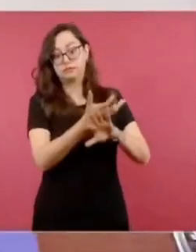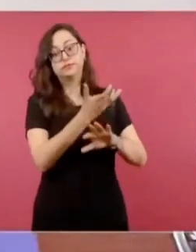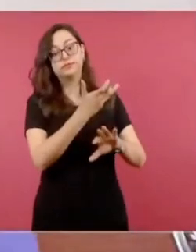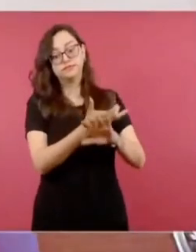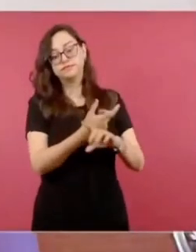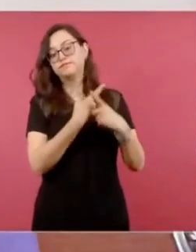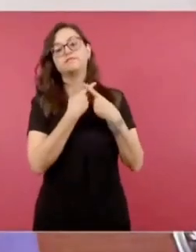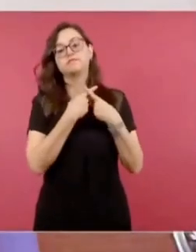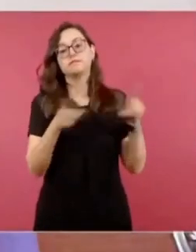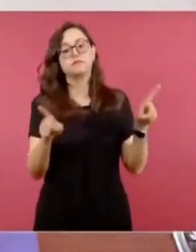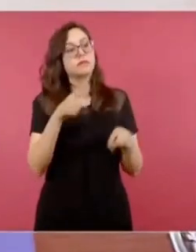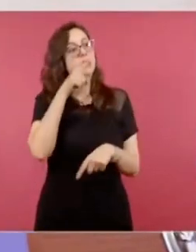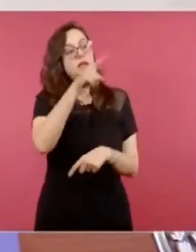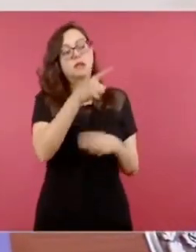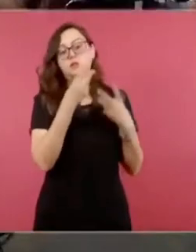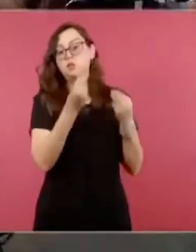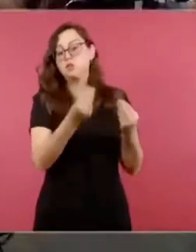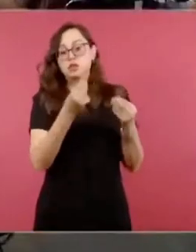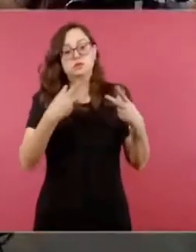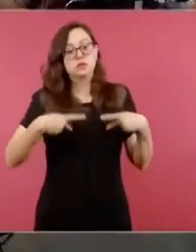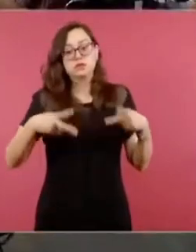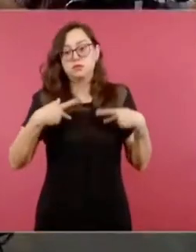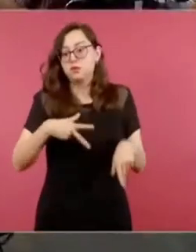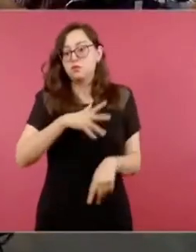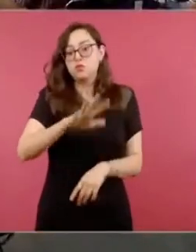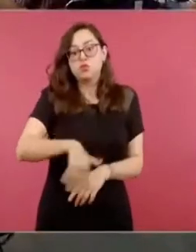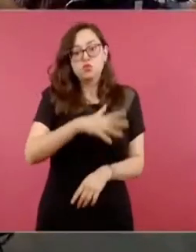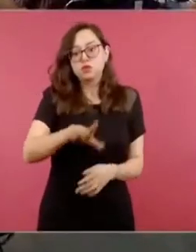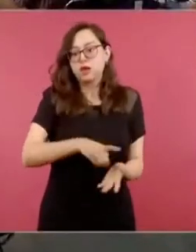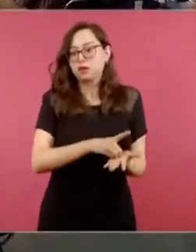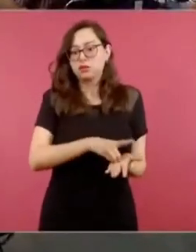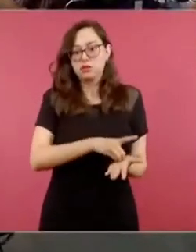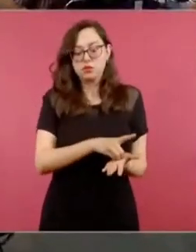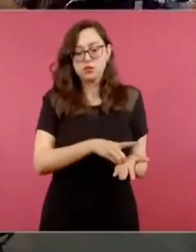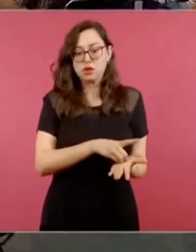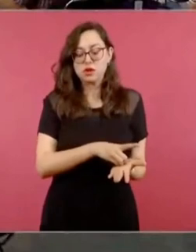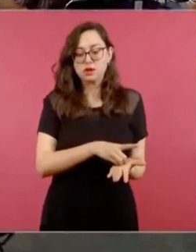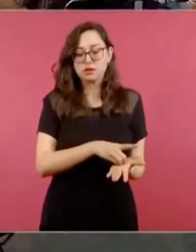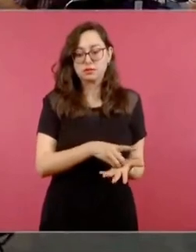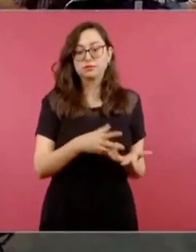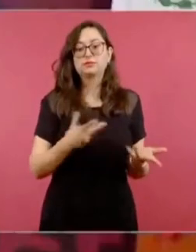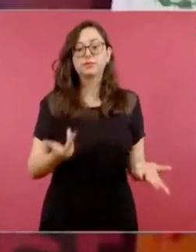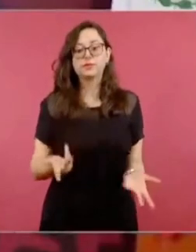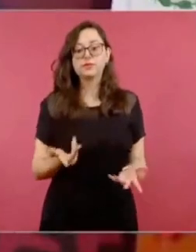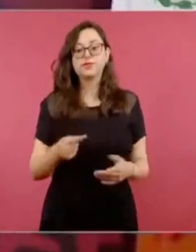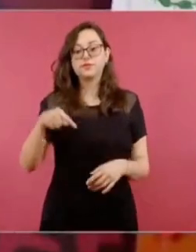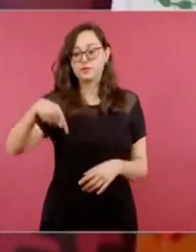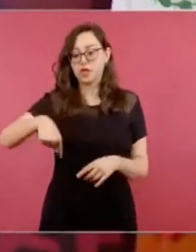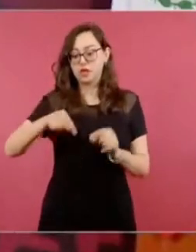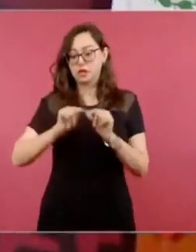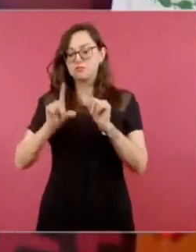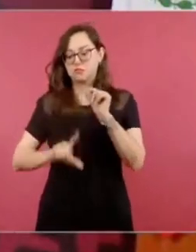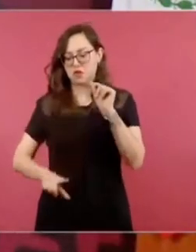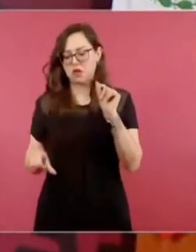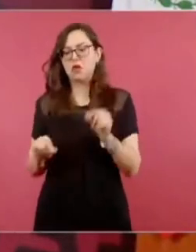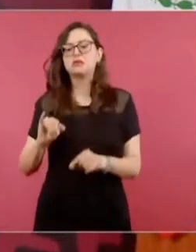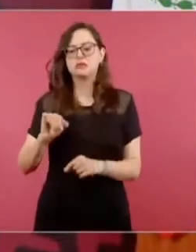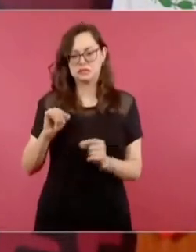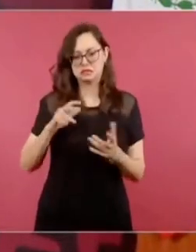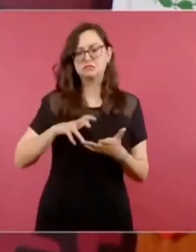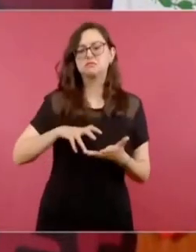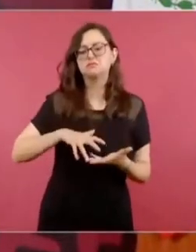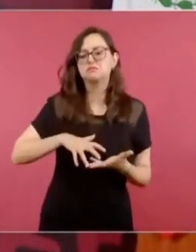Aquí nosotros tenemos violencia, porque esto de Sinaloa, que se da en otras partes, hay